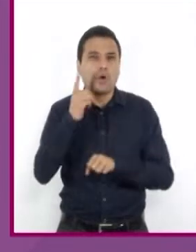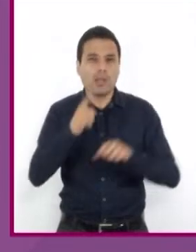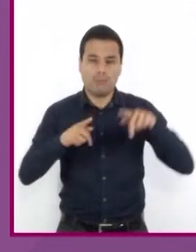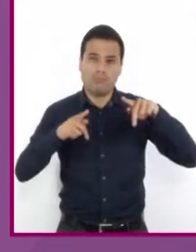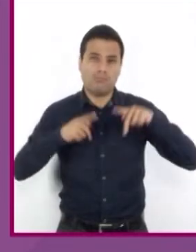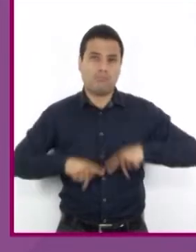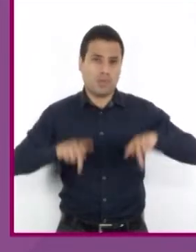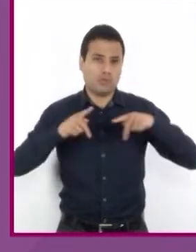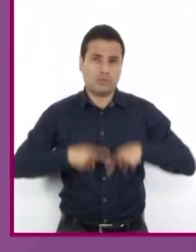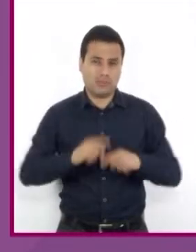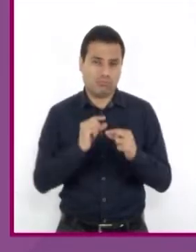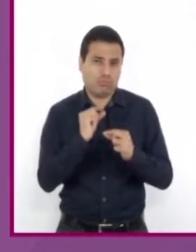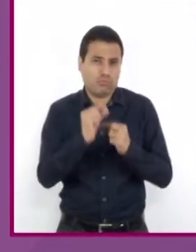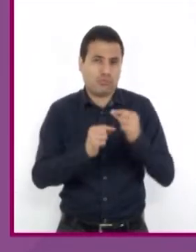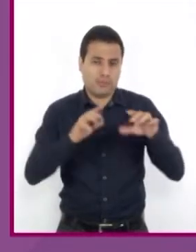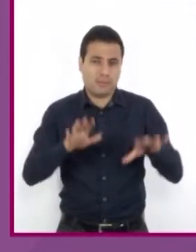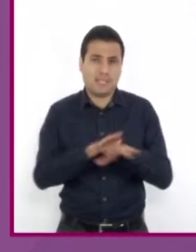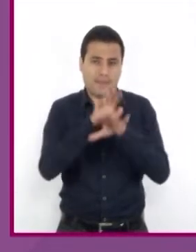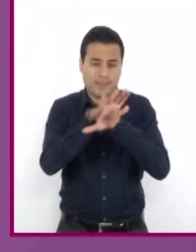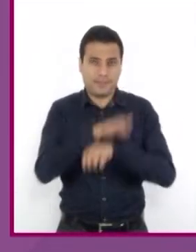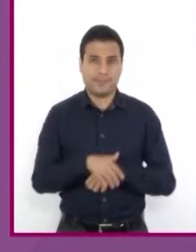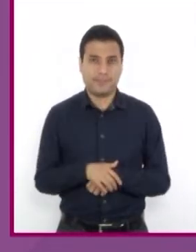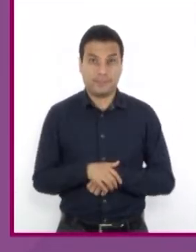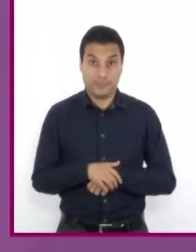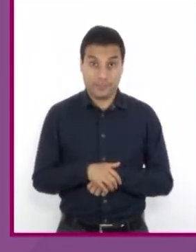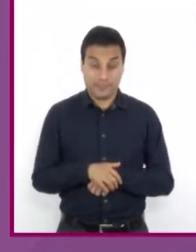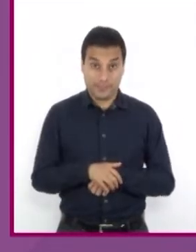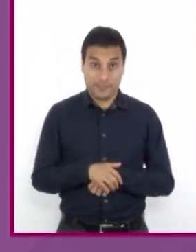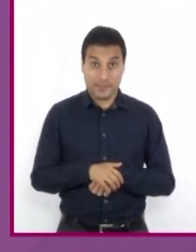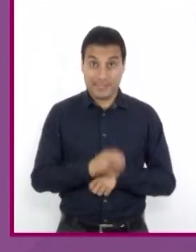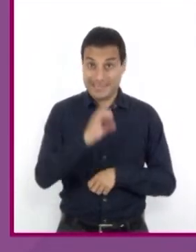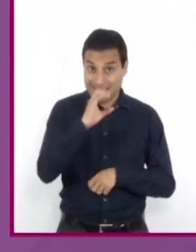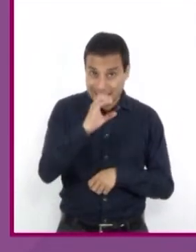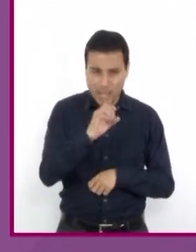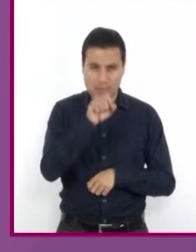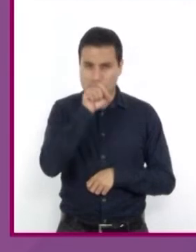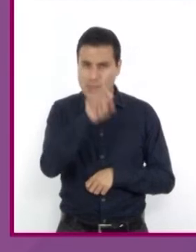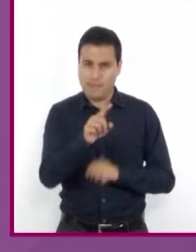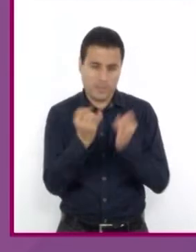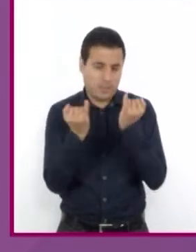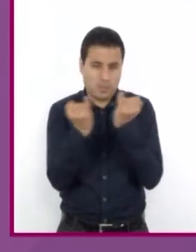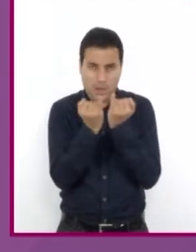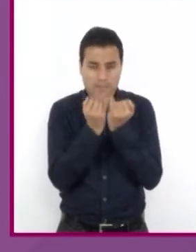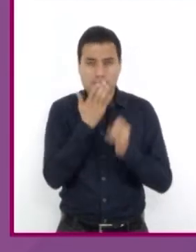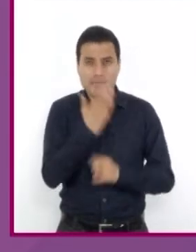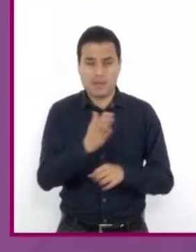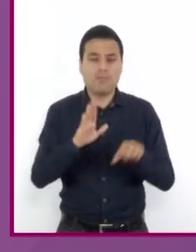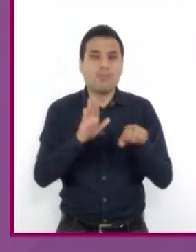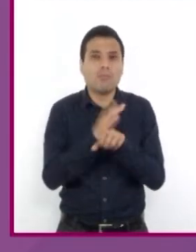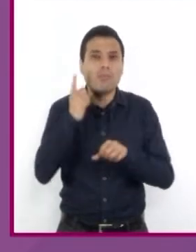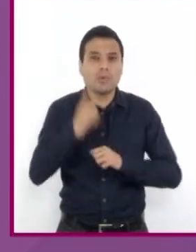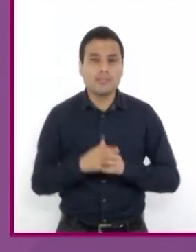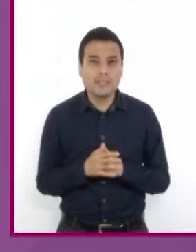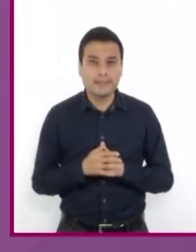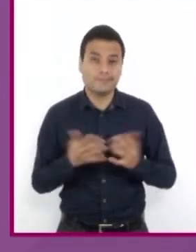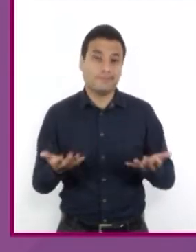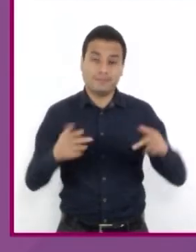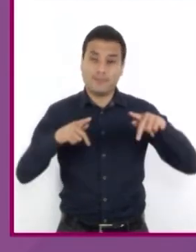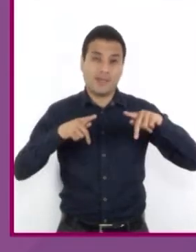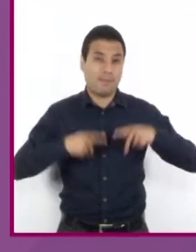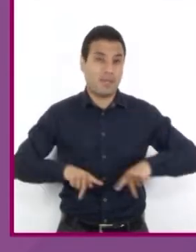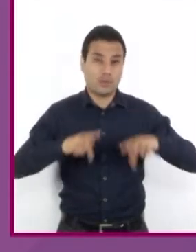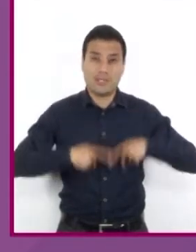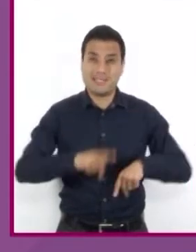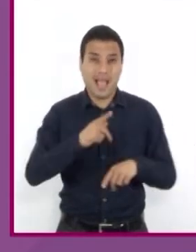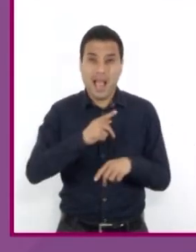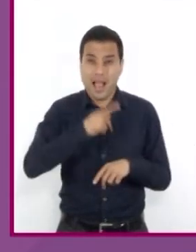cambiando y complejizándose. Pero si eligieron la opción C, también están en lo correcto, pues siempre ha ocurrido que los hablantes de una